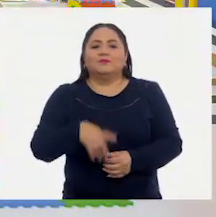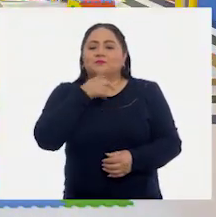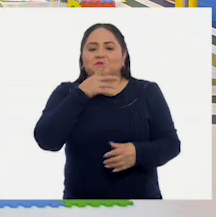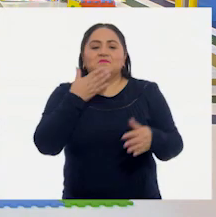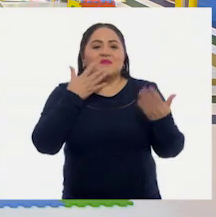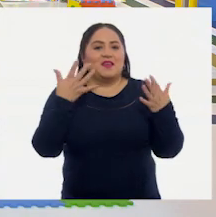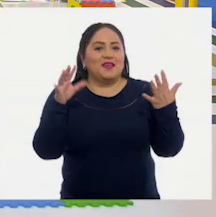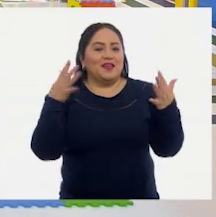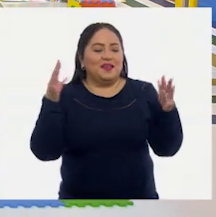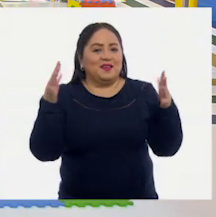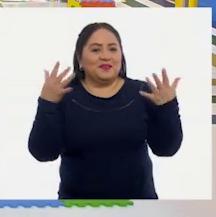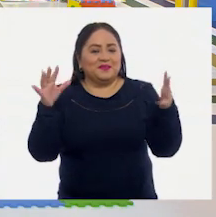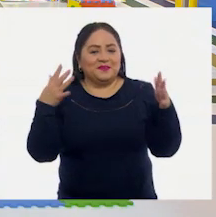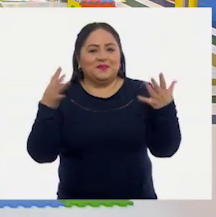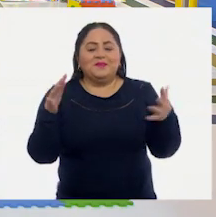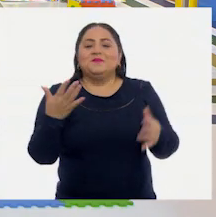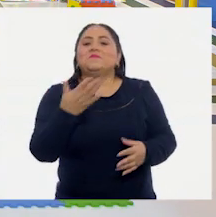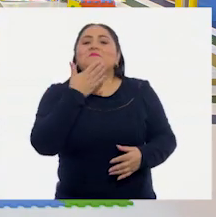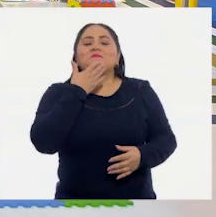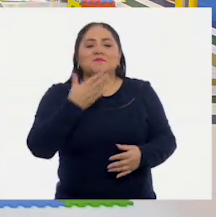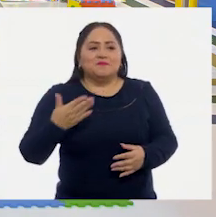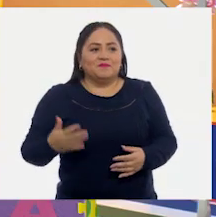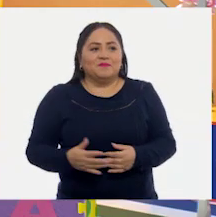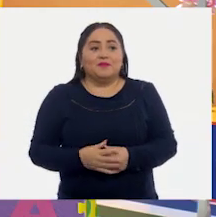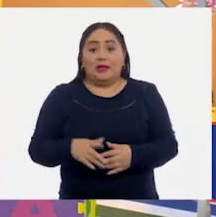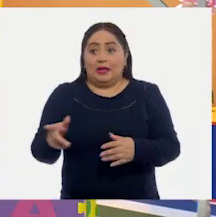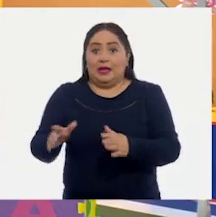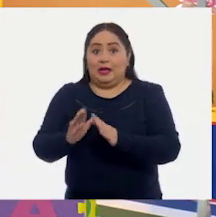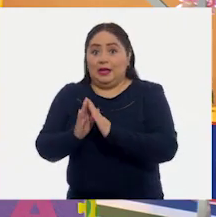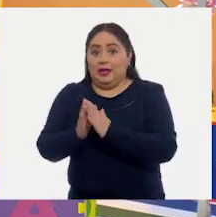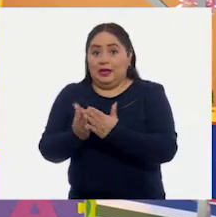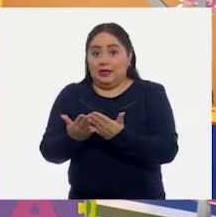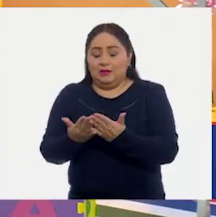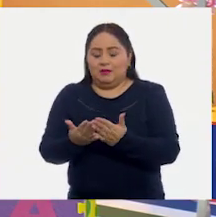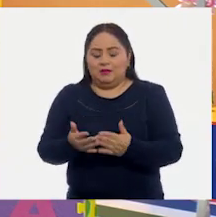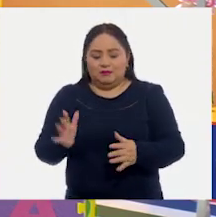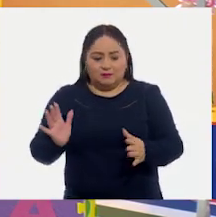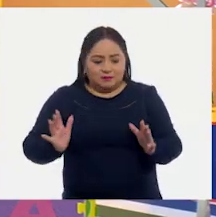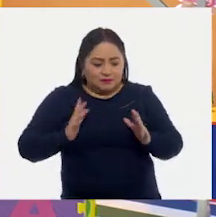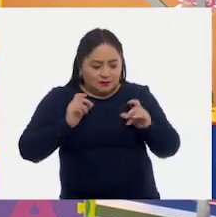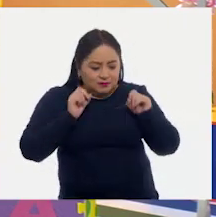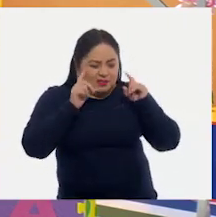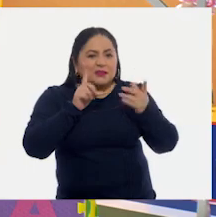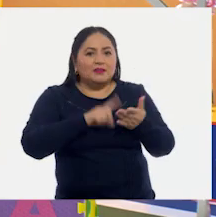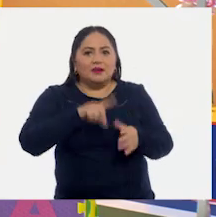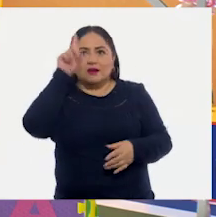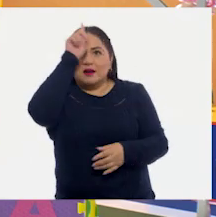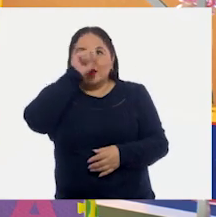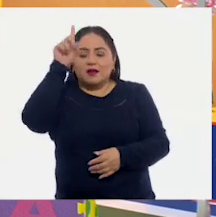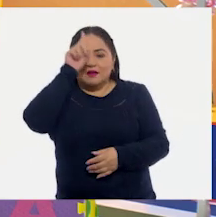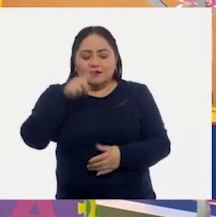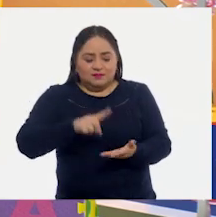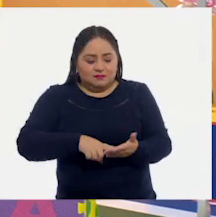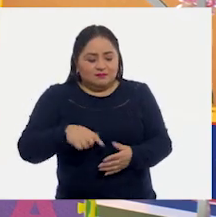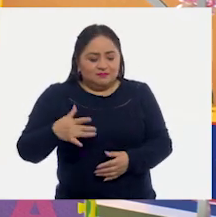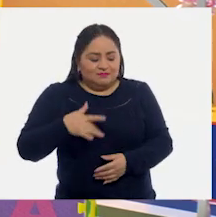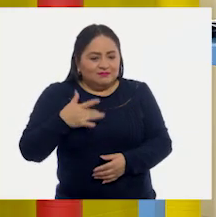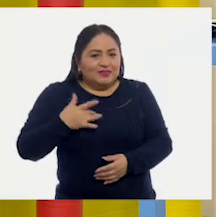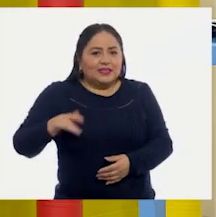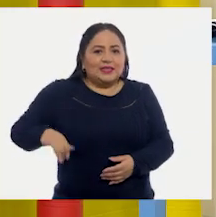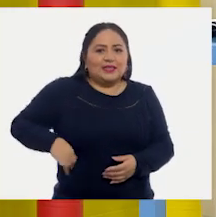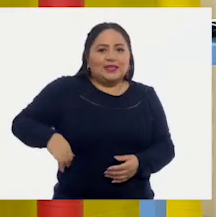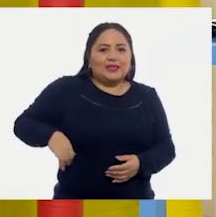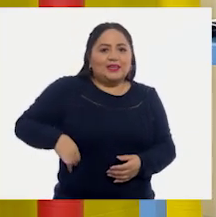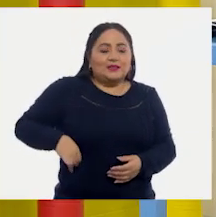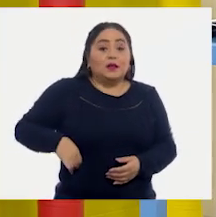¡Bravo! ¡Qué bonito! ¿Cuál libro te despertó? ¿Cuál recomendación te despertó ese interés? ¡Ay! La